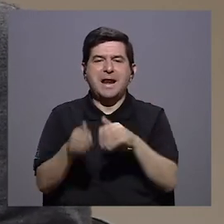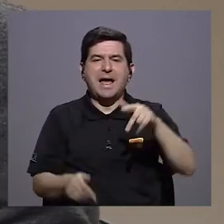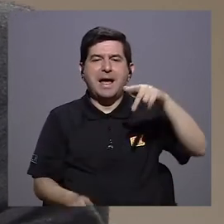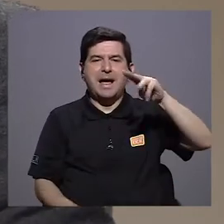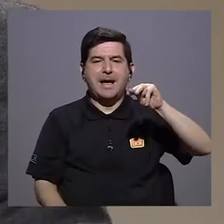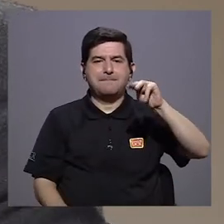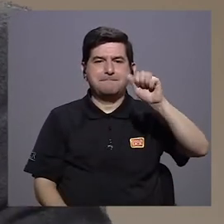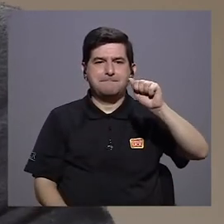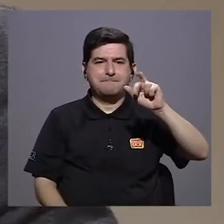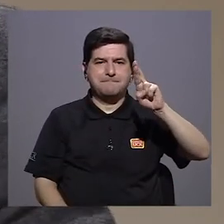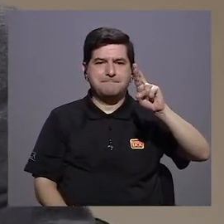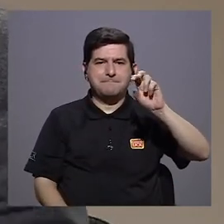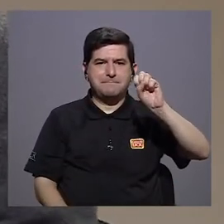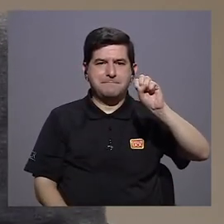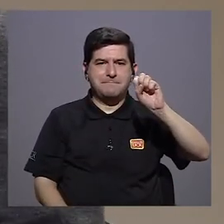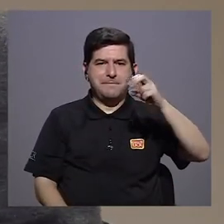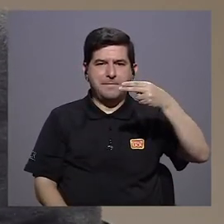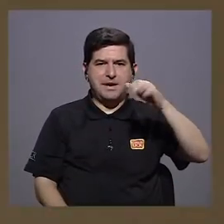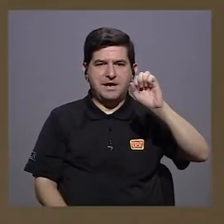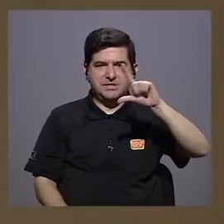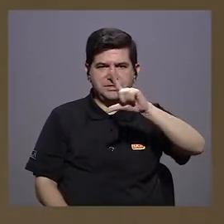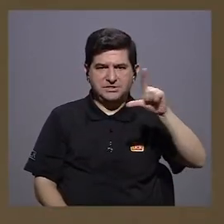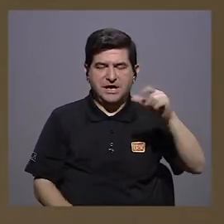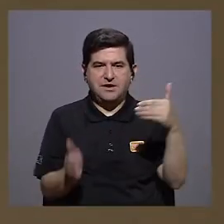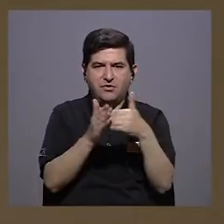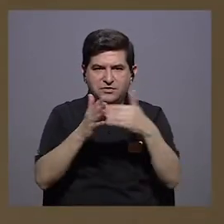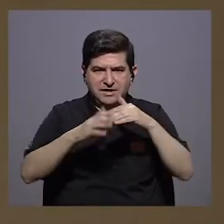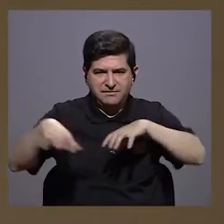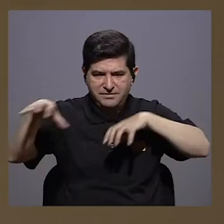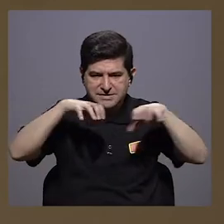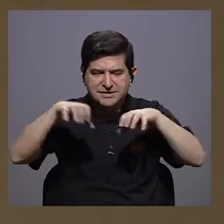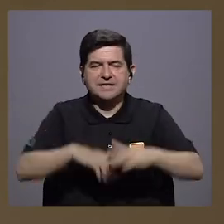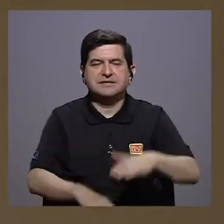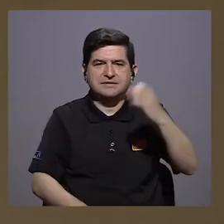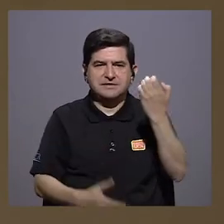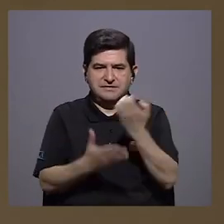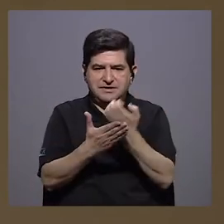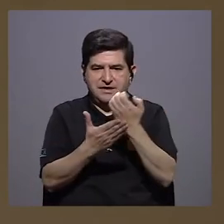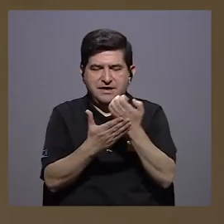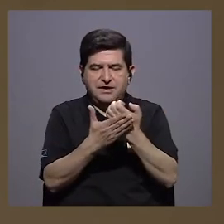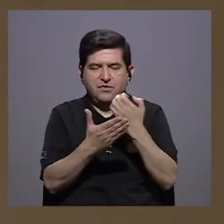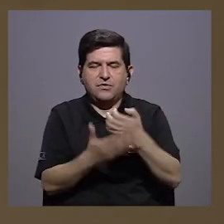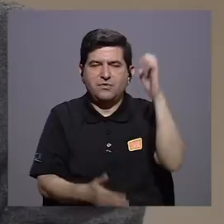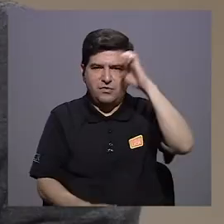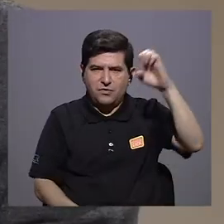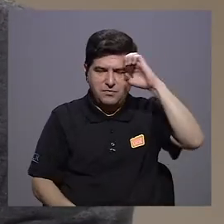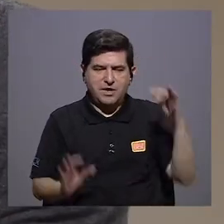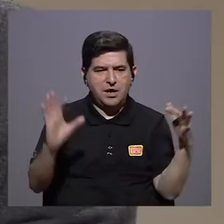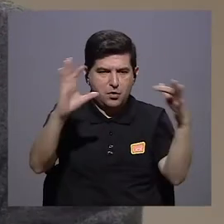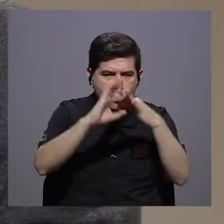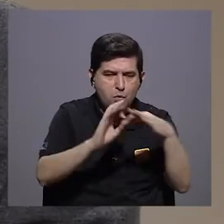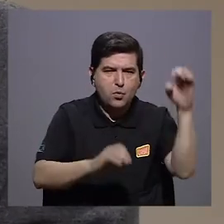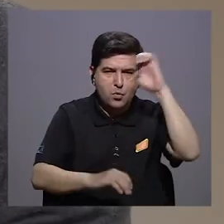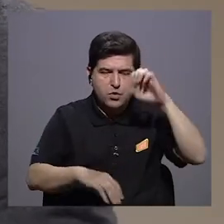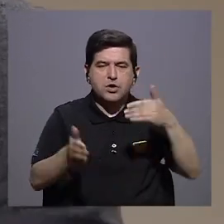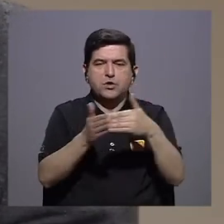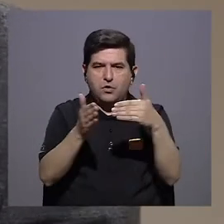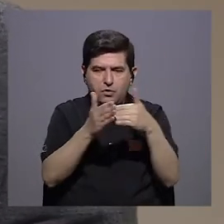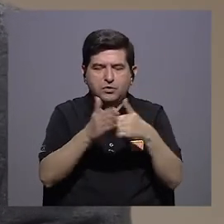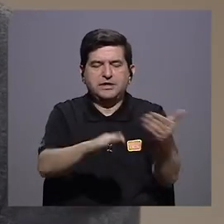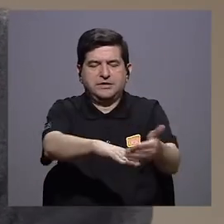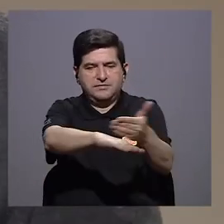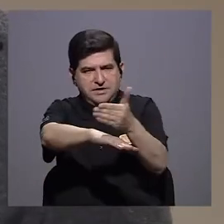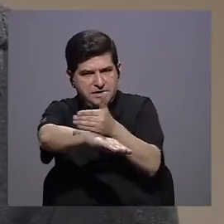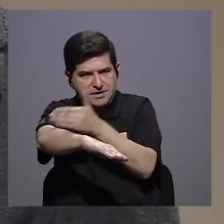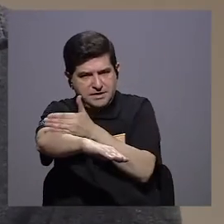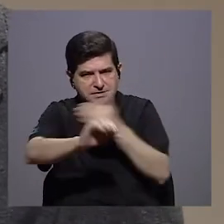Marshall para reactivar la economía europea, para poder asociarse económicamente con Europa, reactivar las economías y crecer